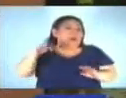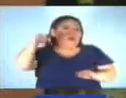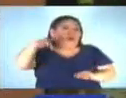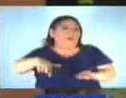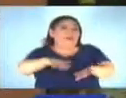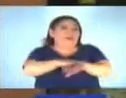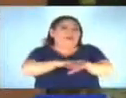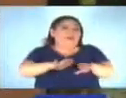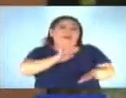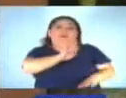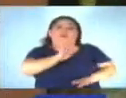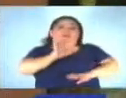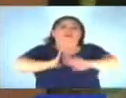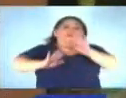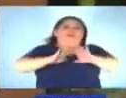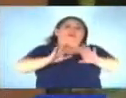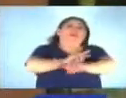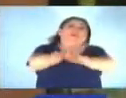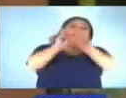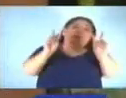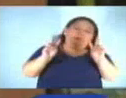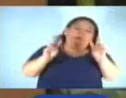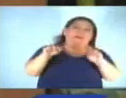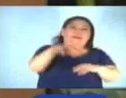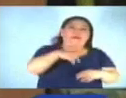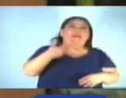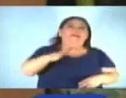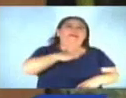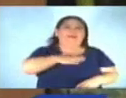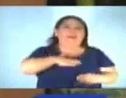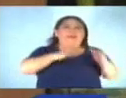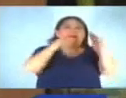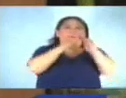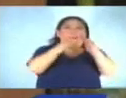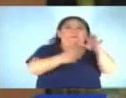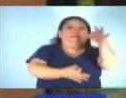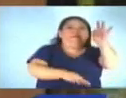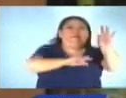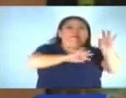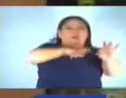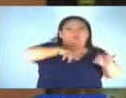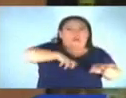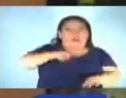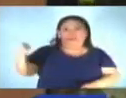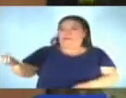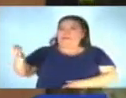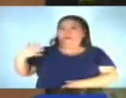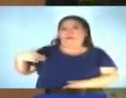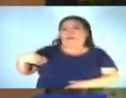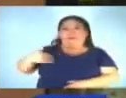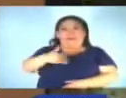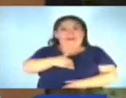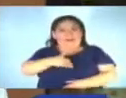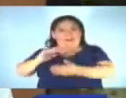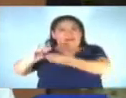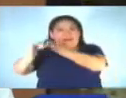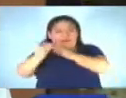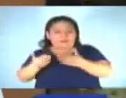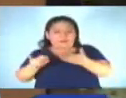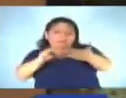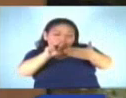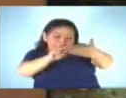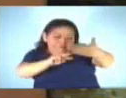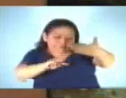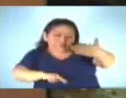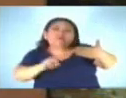final de la historia, donde ya la gente empiece a tener su escritura. ministra nos dijo en esa reunión que iba a tomar en cuenta